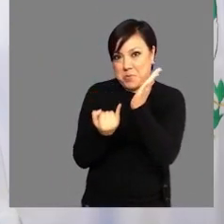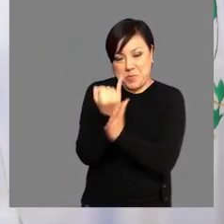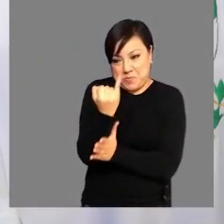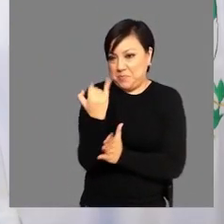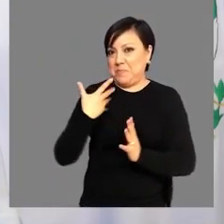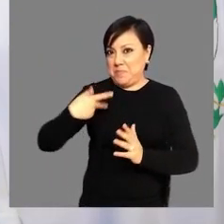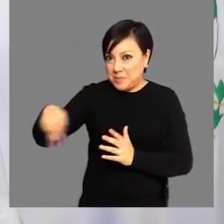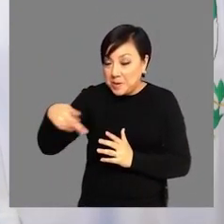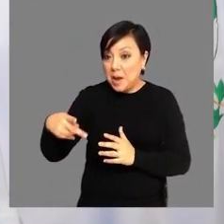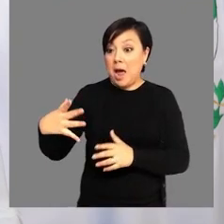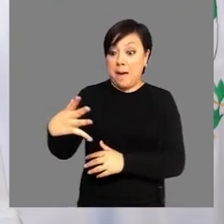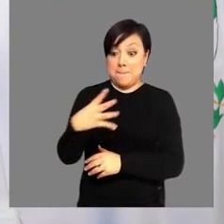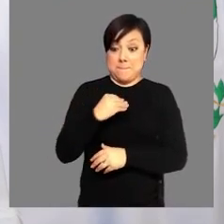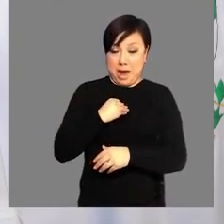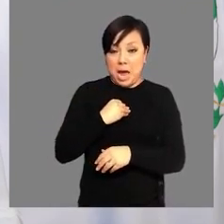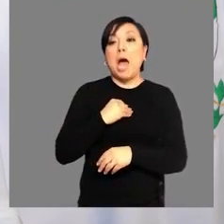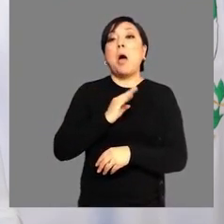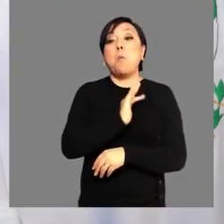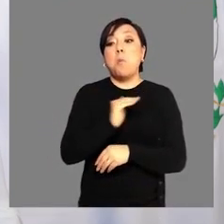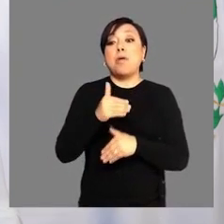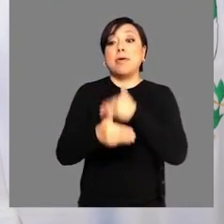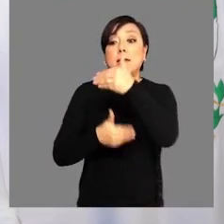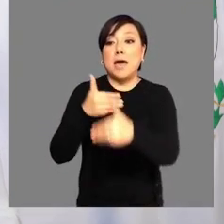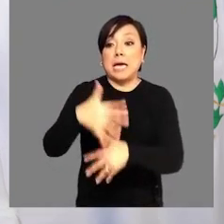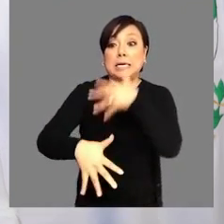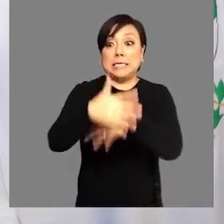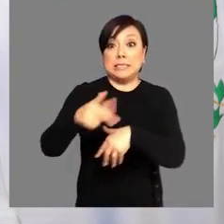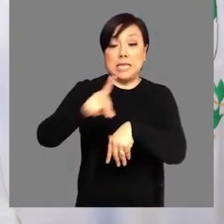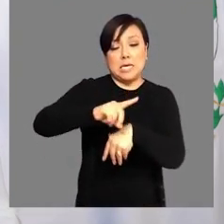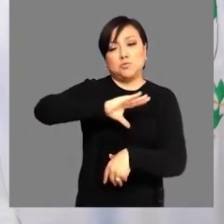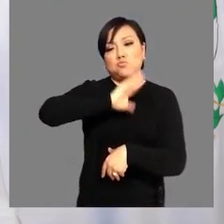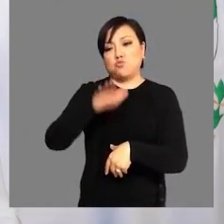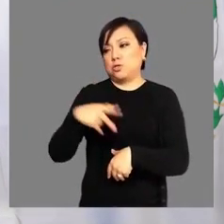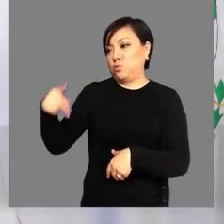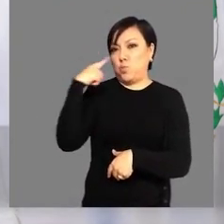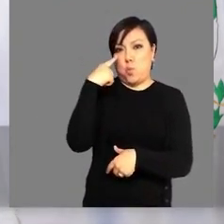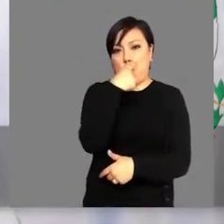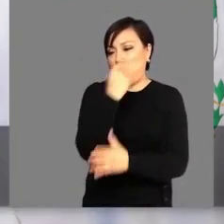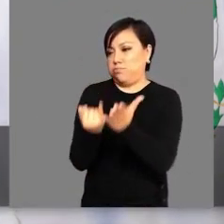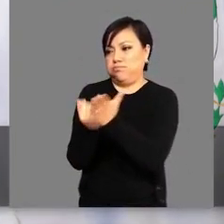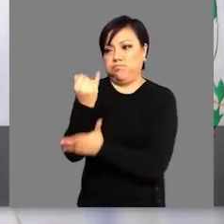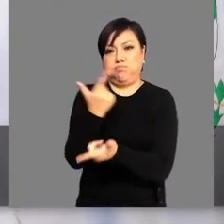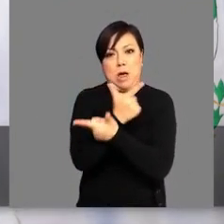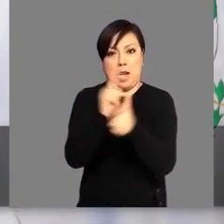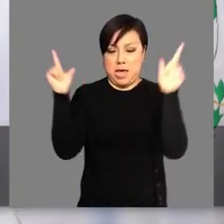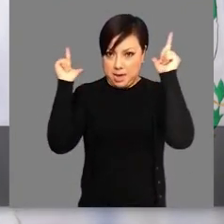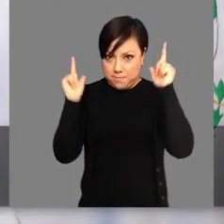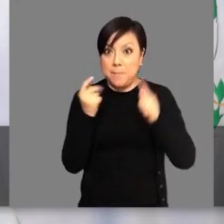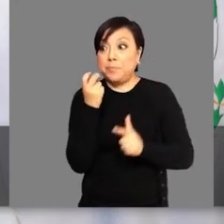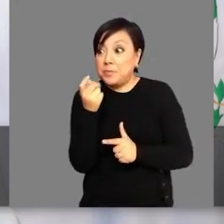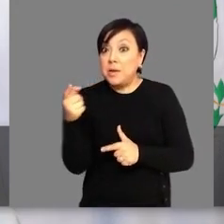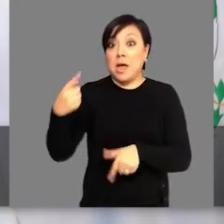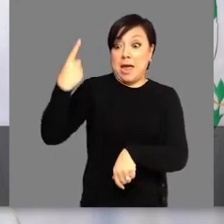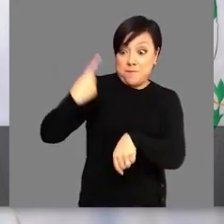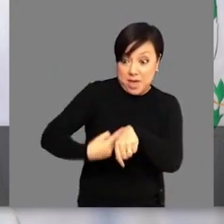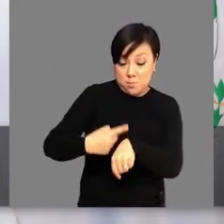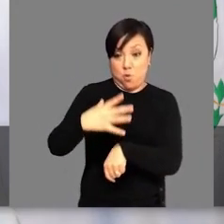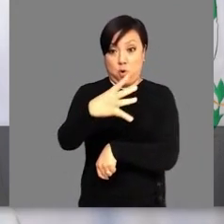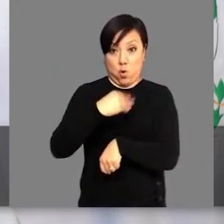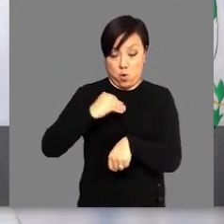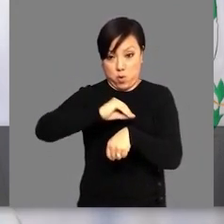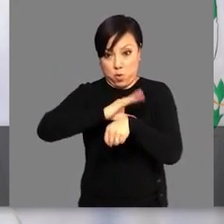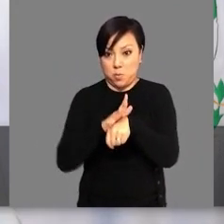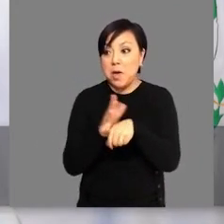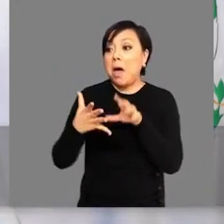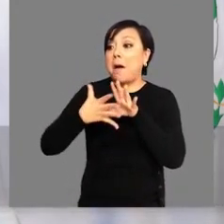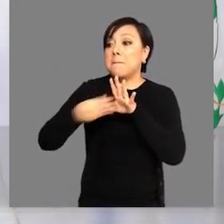Si quieren contagiarse, son libres de hacerlo. Si deciden enfrentar la posibilidad de morir durante los siguientes 15 días, son libres de hacerlo.